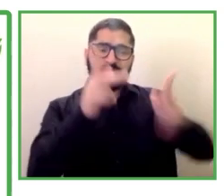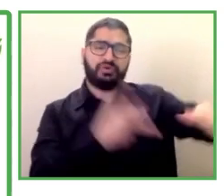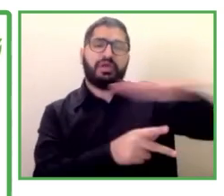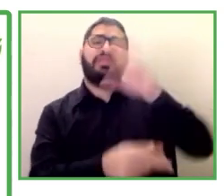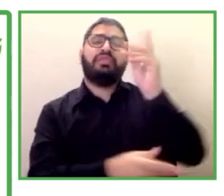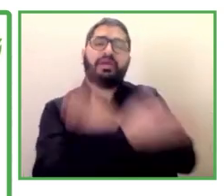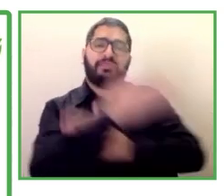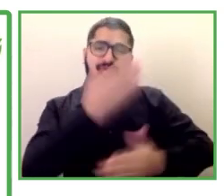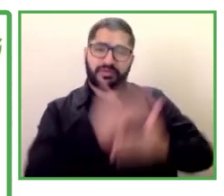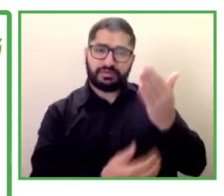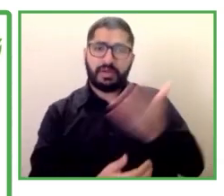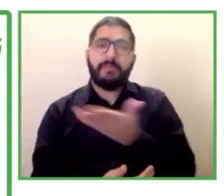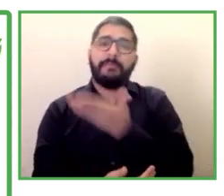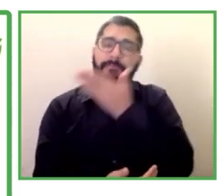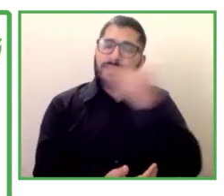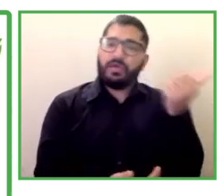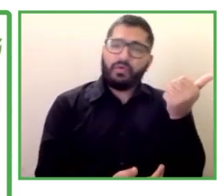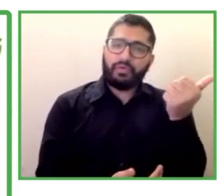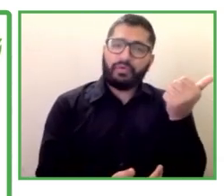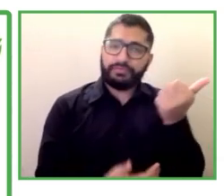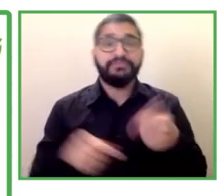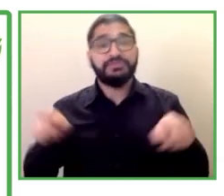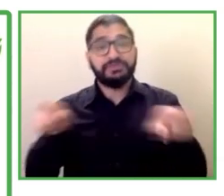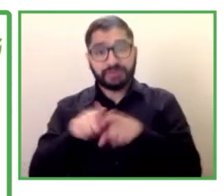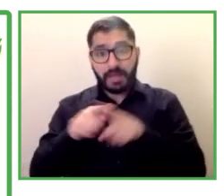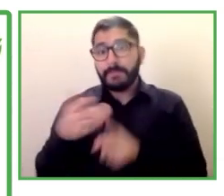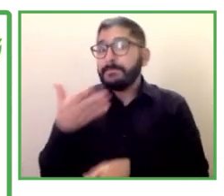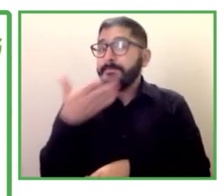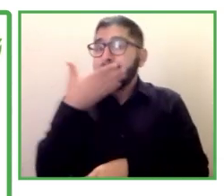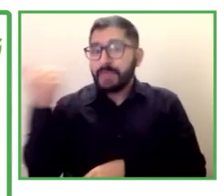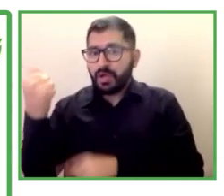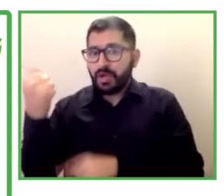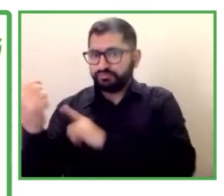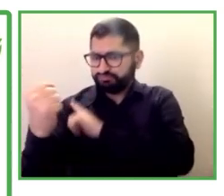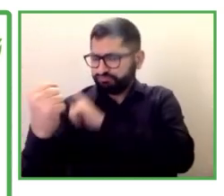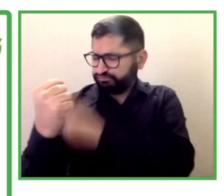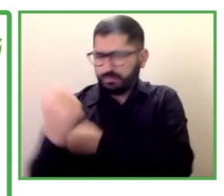y mejorar la fuerza laboral y economía en Estados Unidos